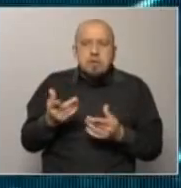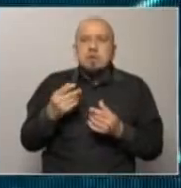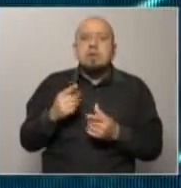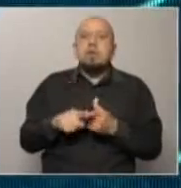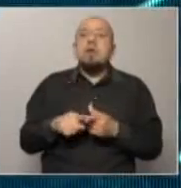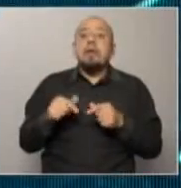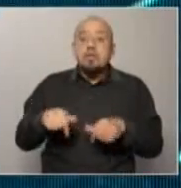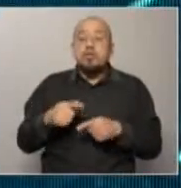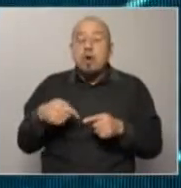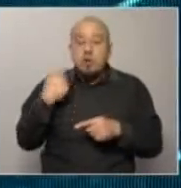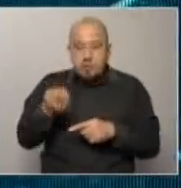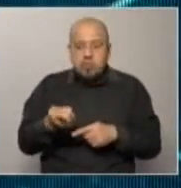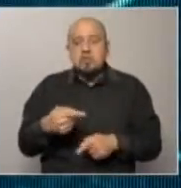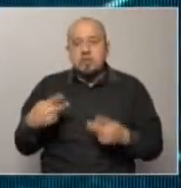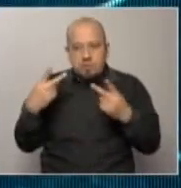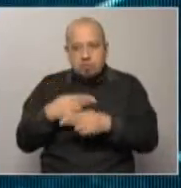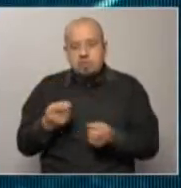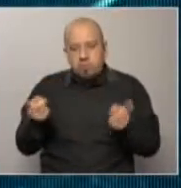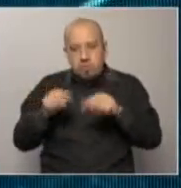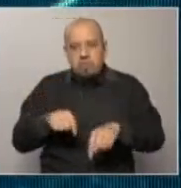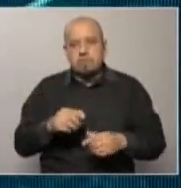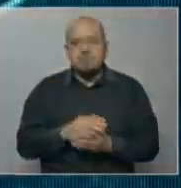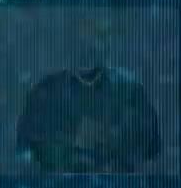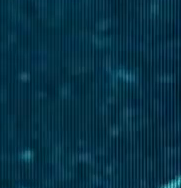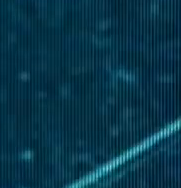dudas. Pero eso, en un minuto nada más, ya volvemos.